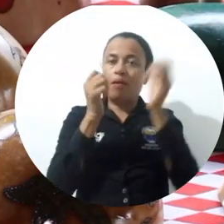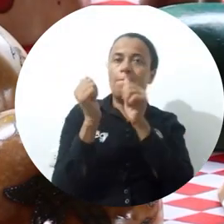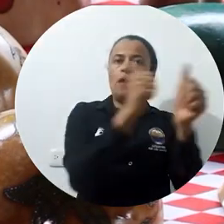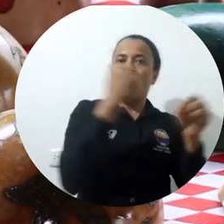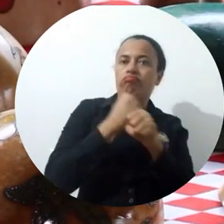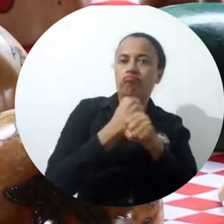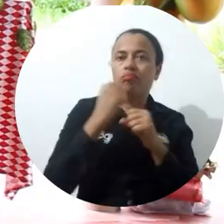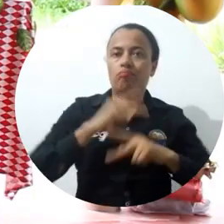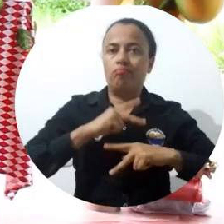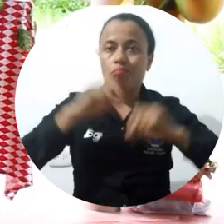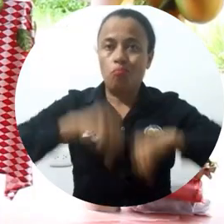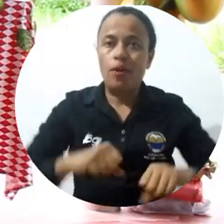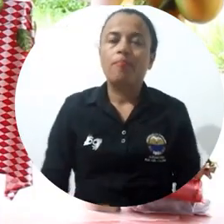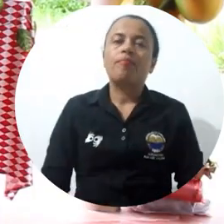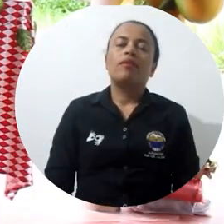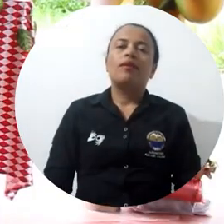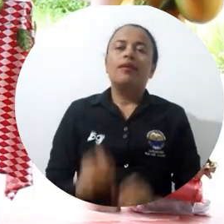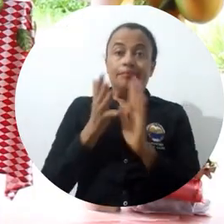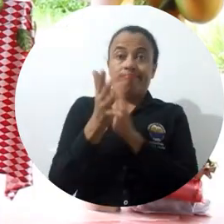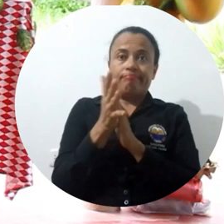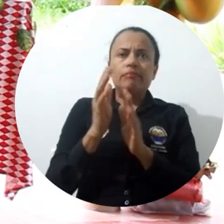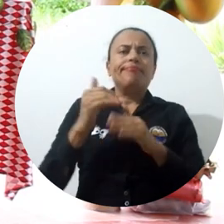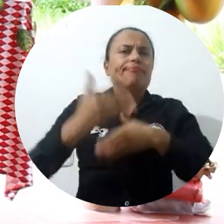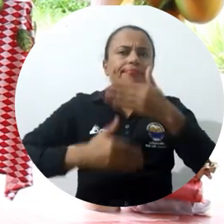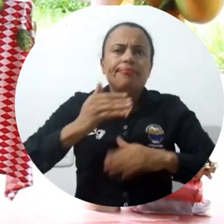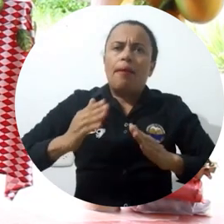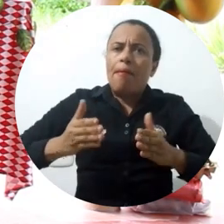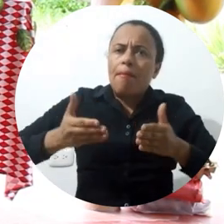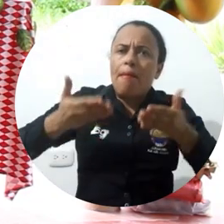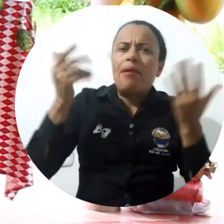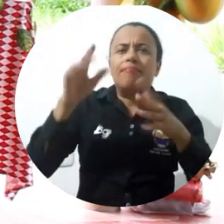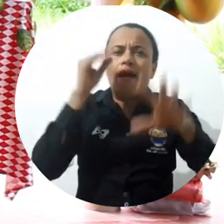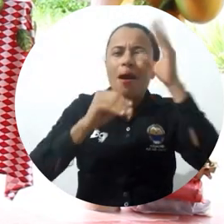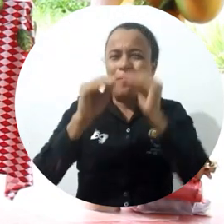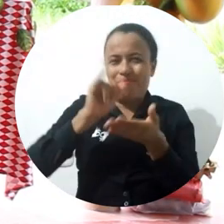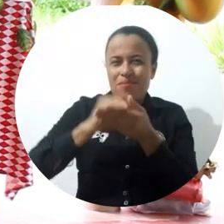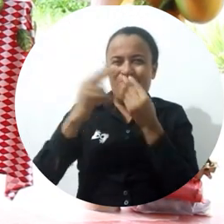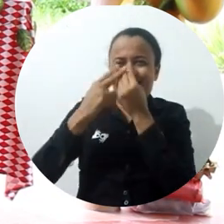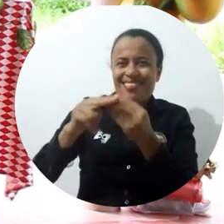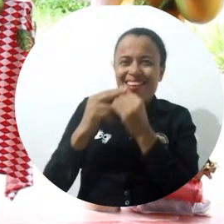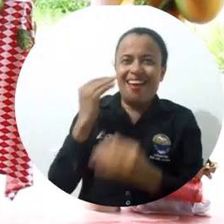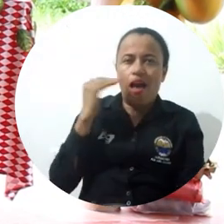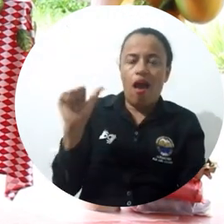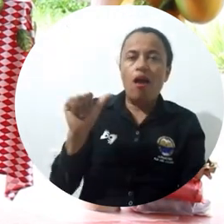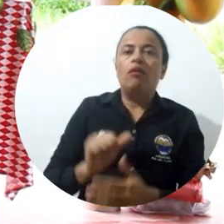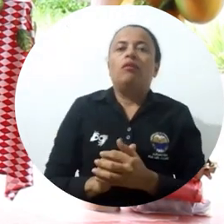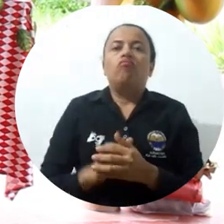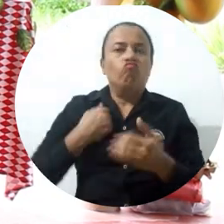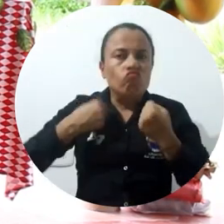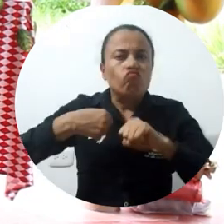propios emprendimientos. Cada día mejor o más, aprendo más cosas aquí en el taller de Gumerzinda, Gumerzinda,